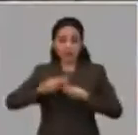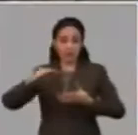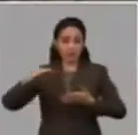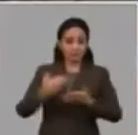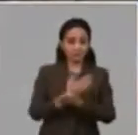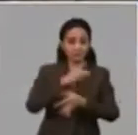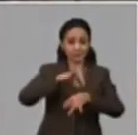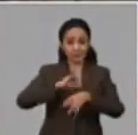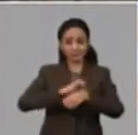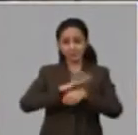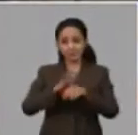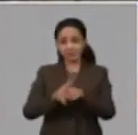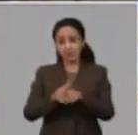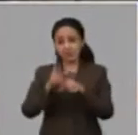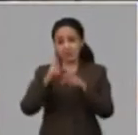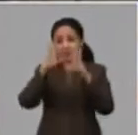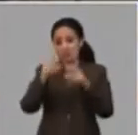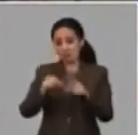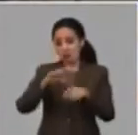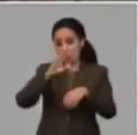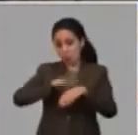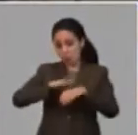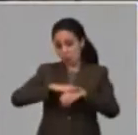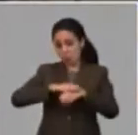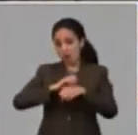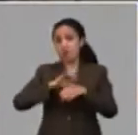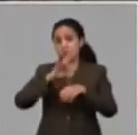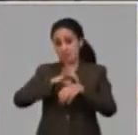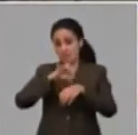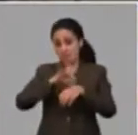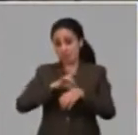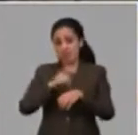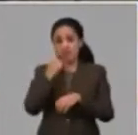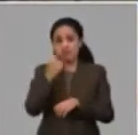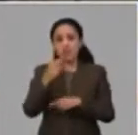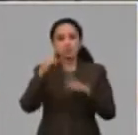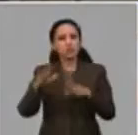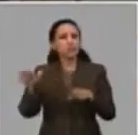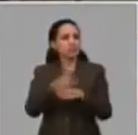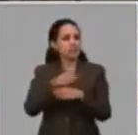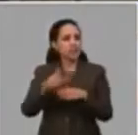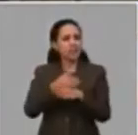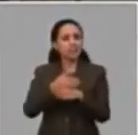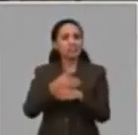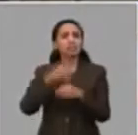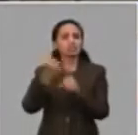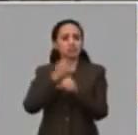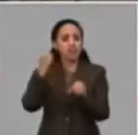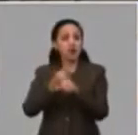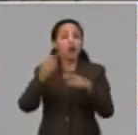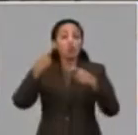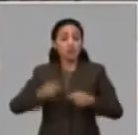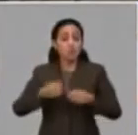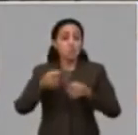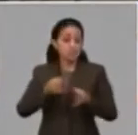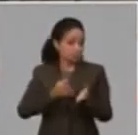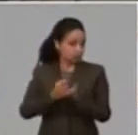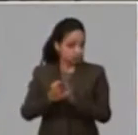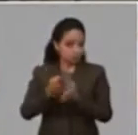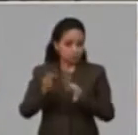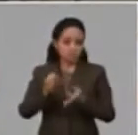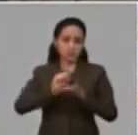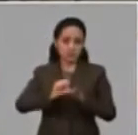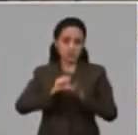y que no es resultado de esta epidemia, es resultado de lo que debiéramos estar aplicando en todos los centros de trabajo. Pero específicamente en el campo